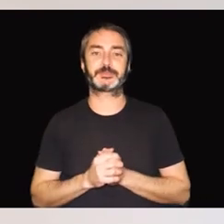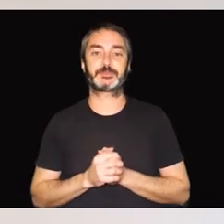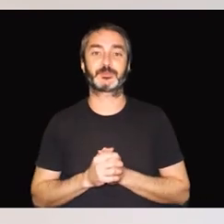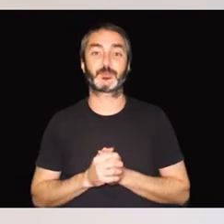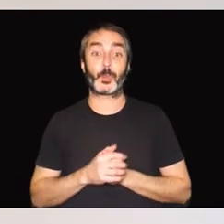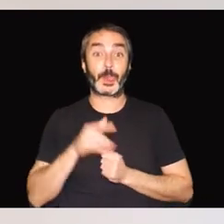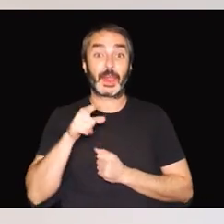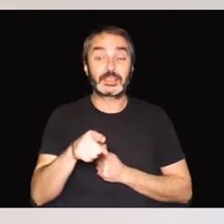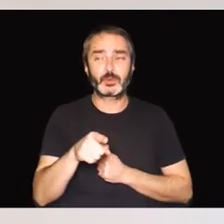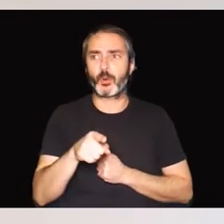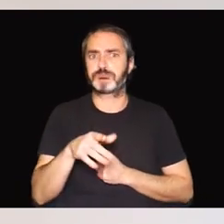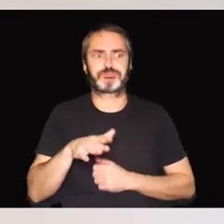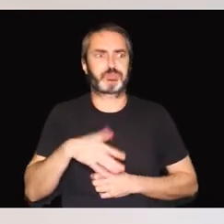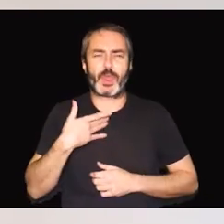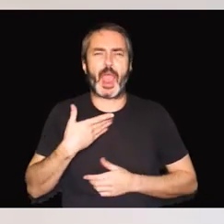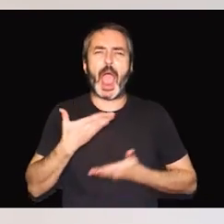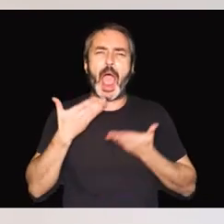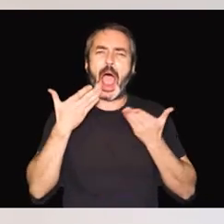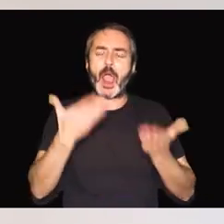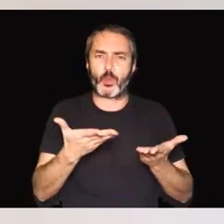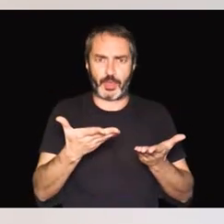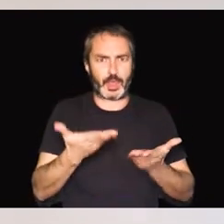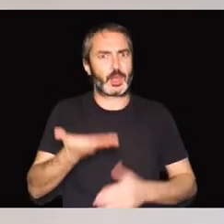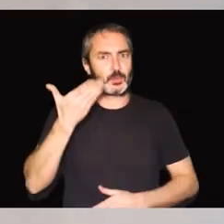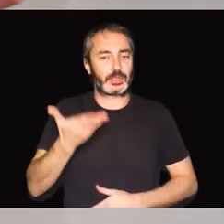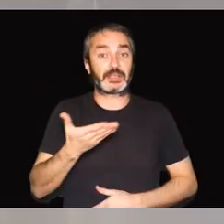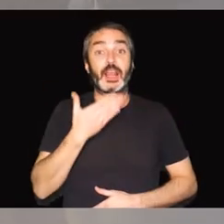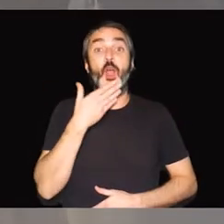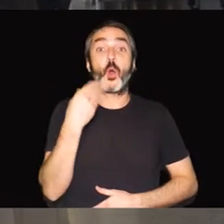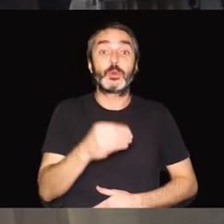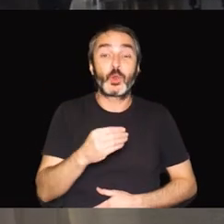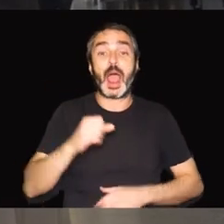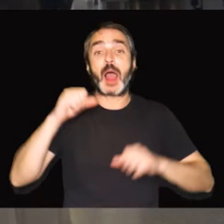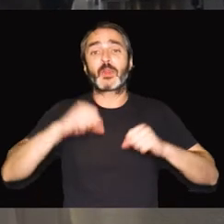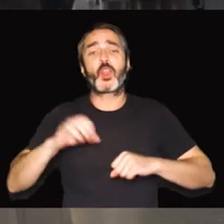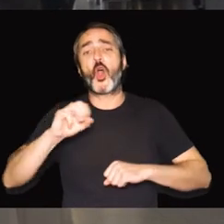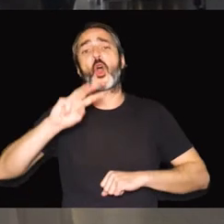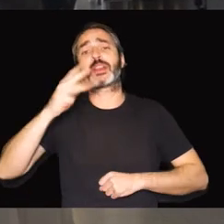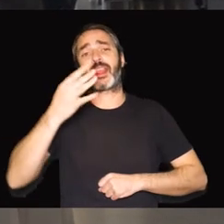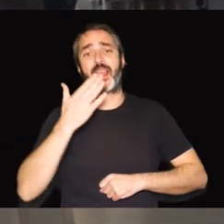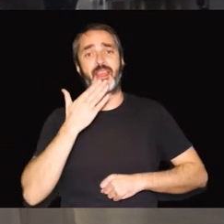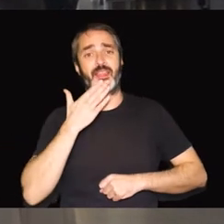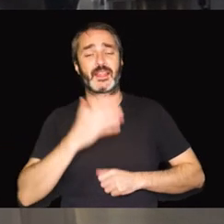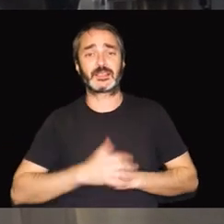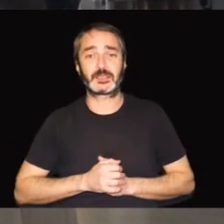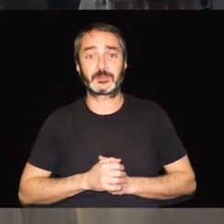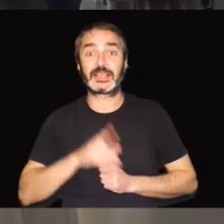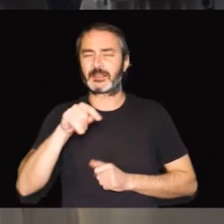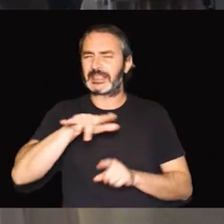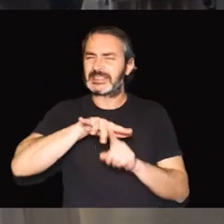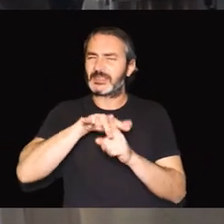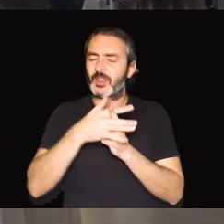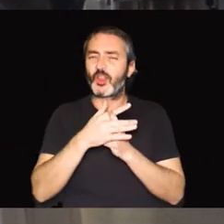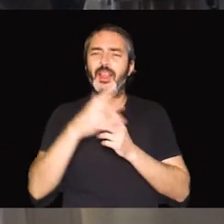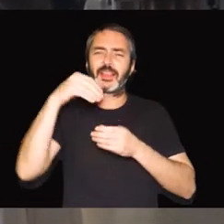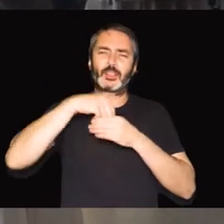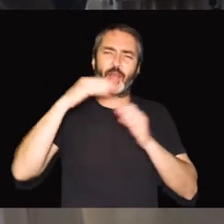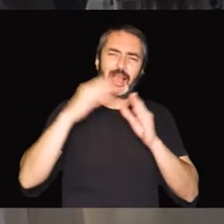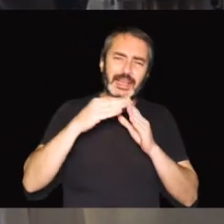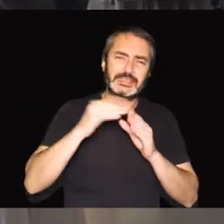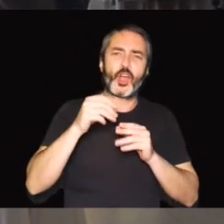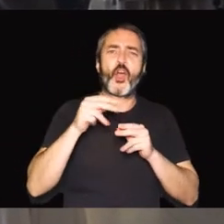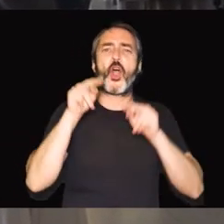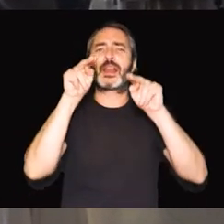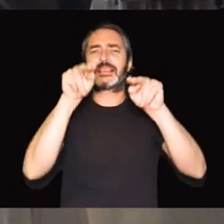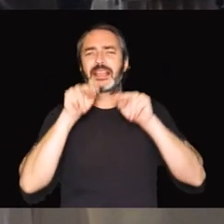Estos pueden ser de gran ayuda en cualquier momento de la vida, juventud, adultez o tercera edad. Y en situaciones, sea en el hogar, en el centro